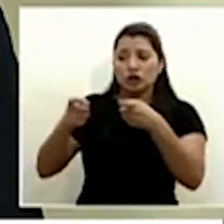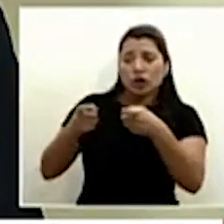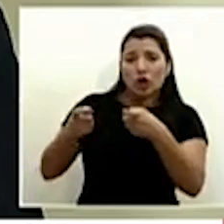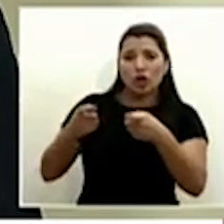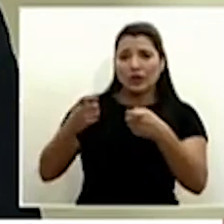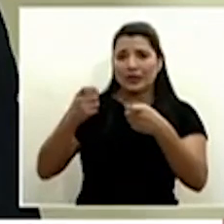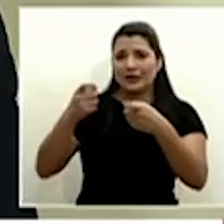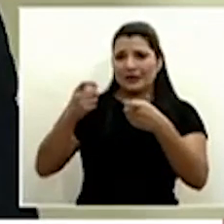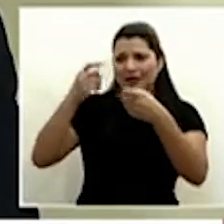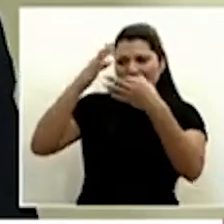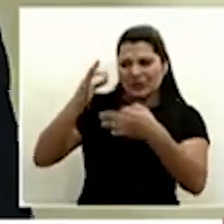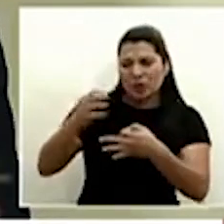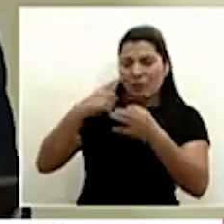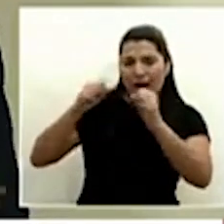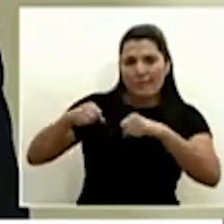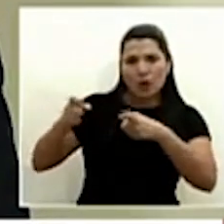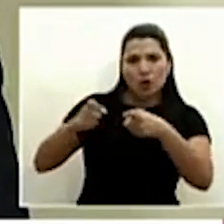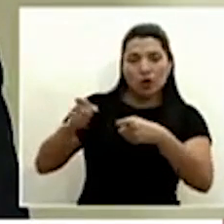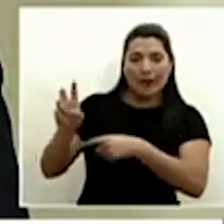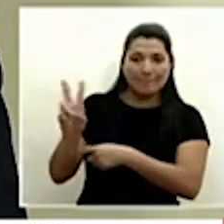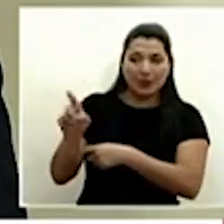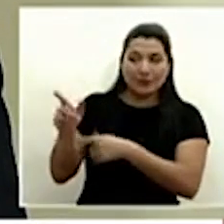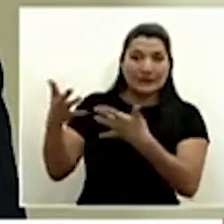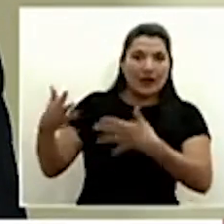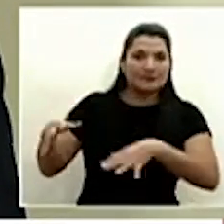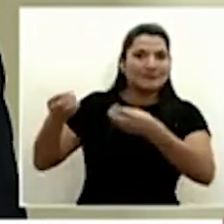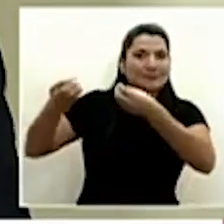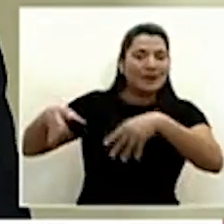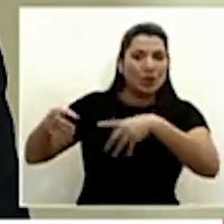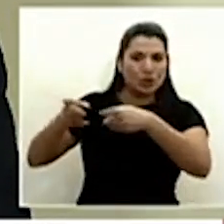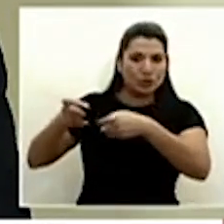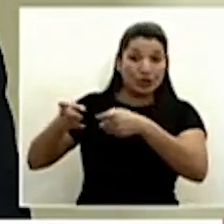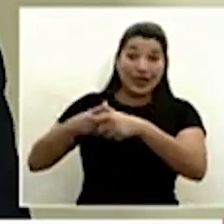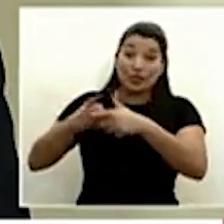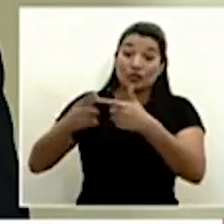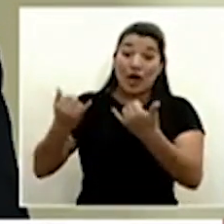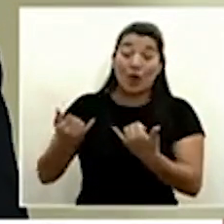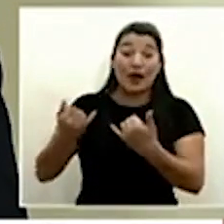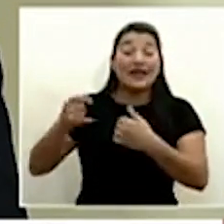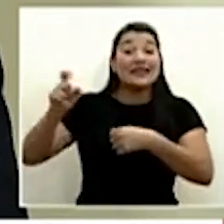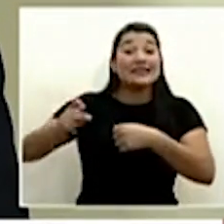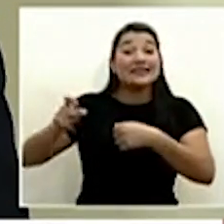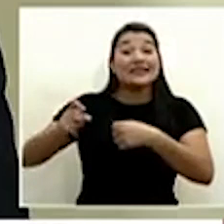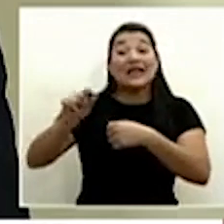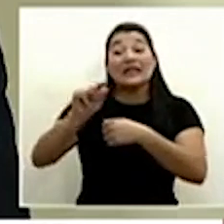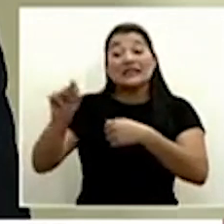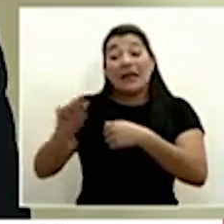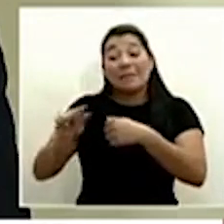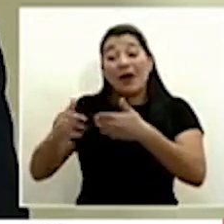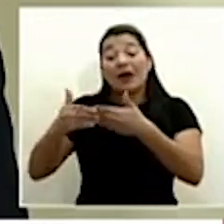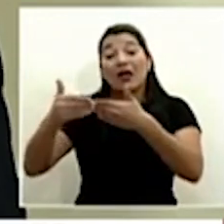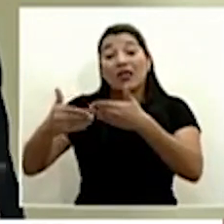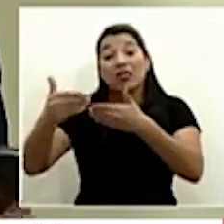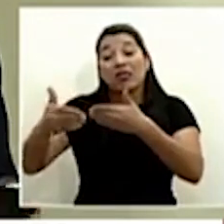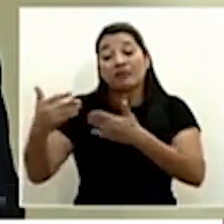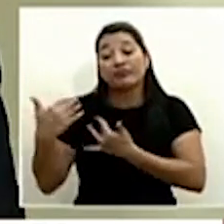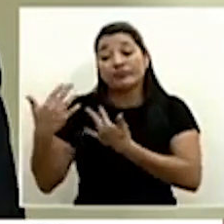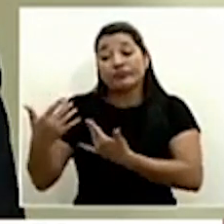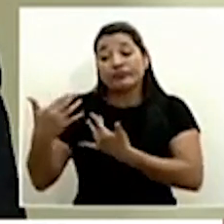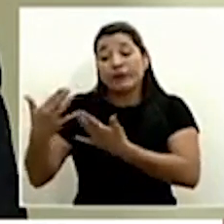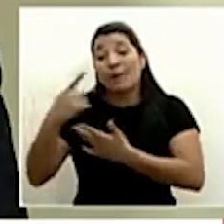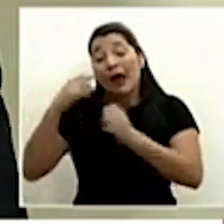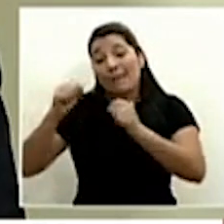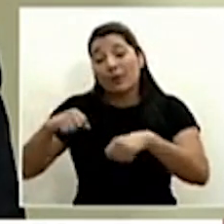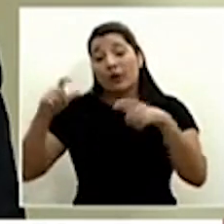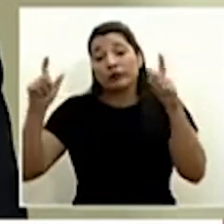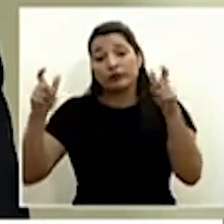directa sobre el virus y ya pues pasarán varias semanas para que exista ya una disminución que va cayendo por el propio peso de las